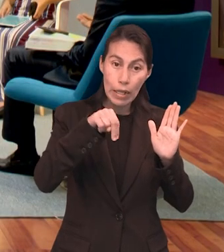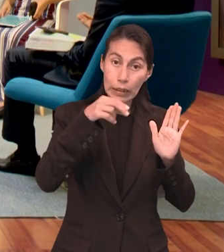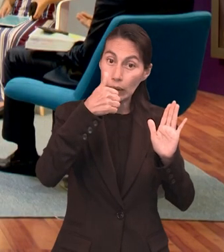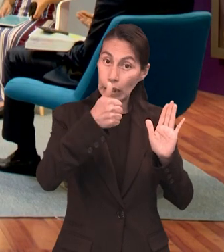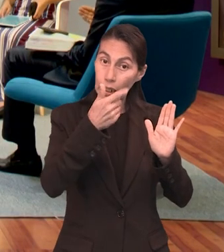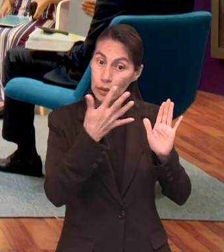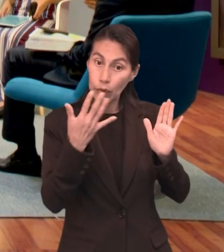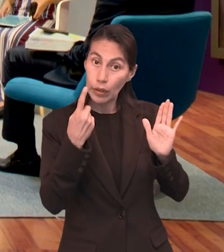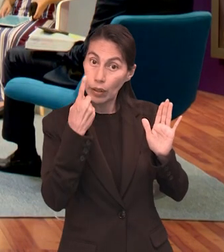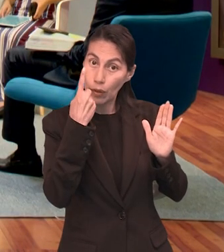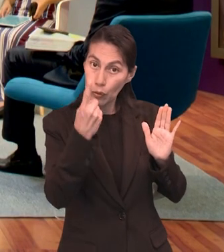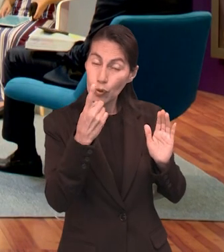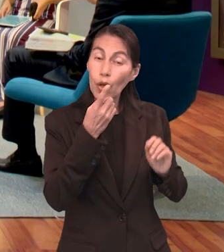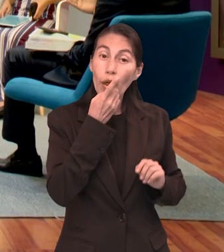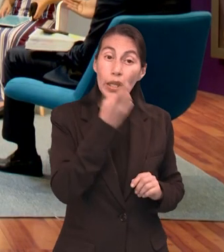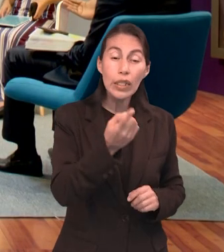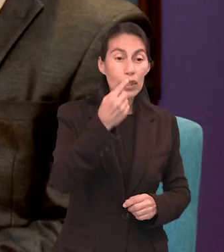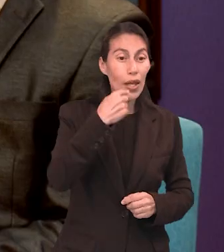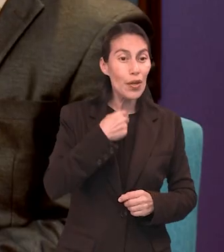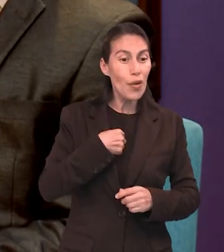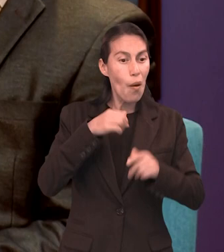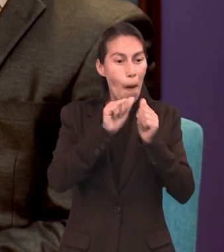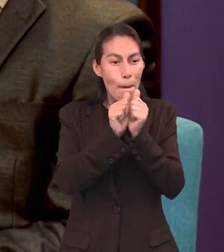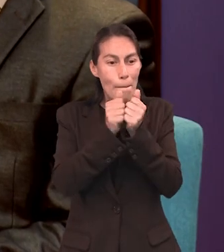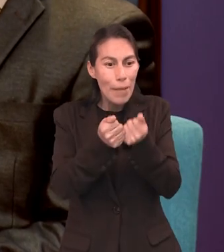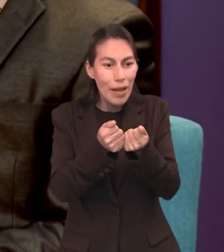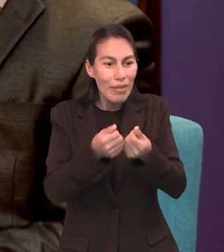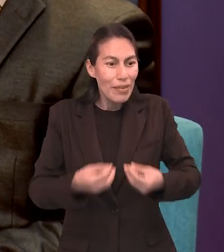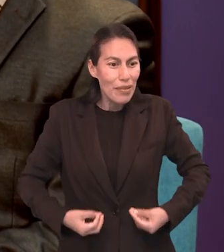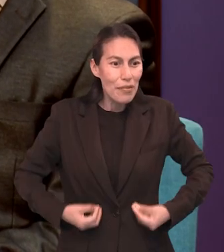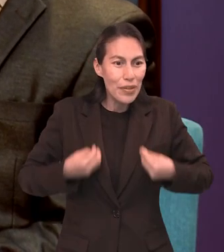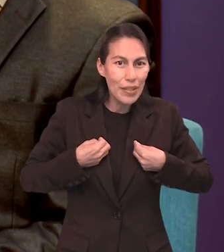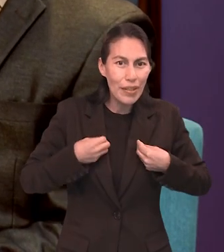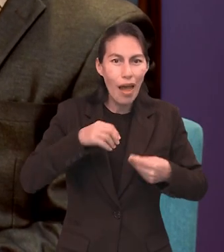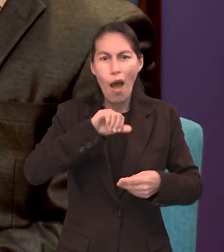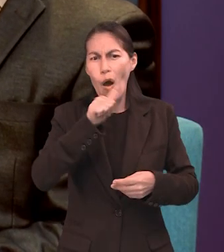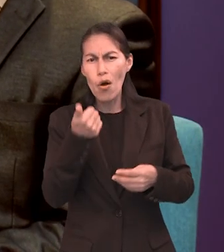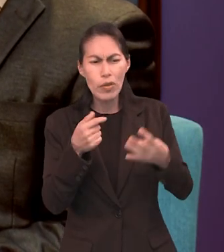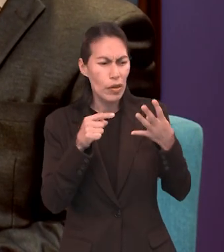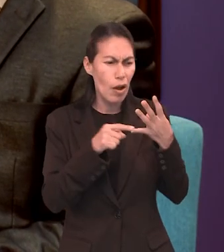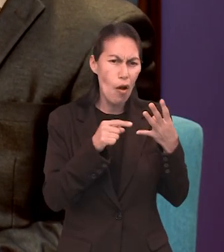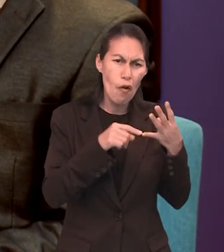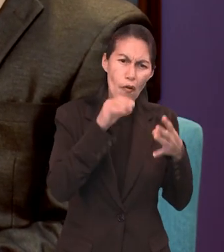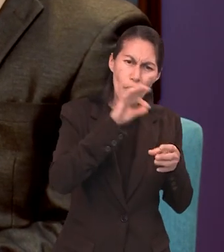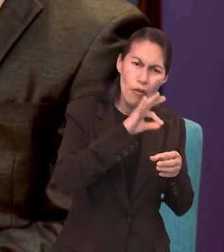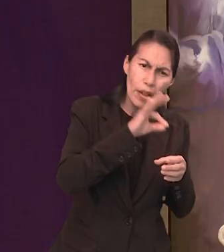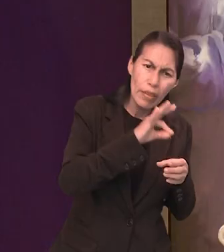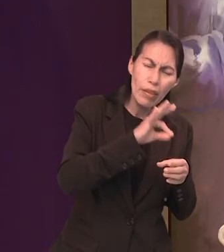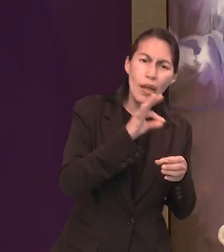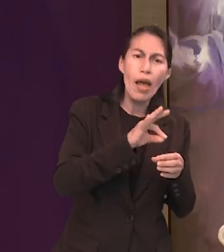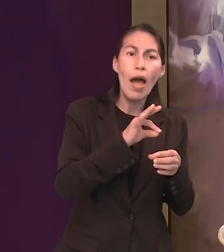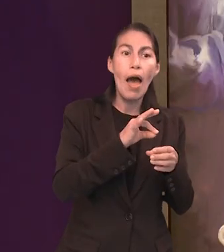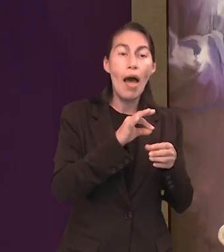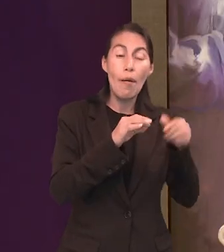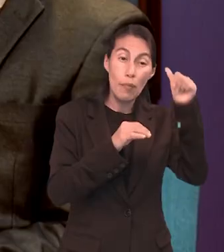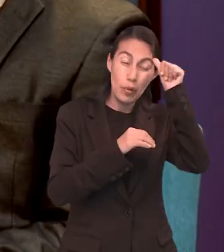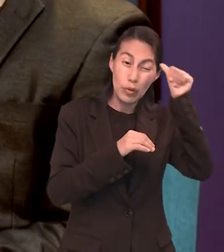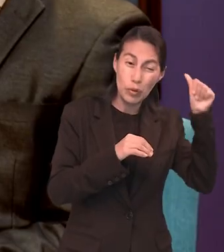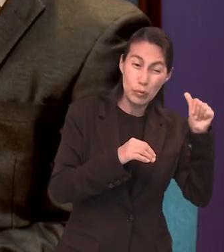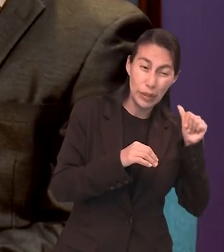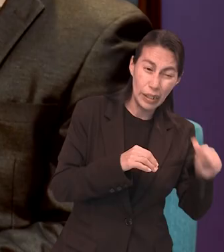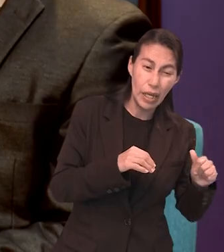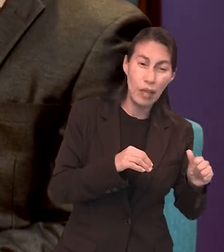51, dice que yo soy el pan de vida. La otra ofrenda es la ofrenda por los pecados